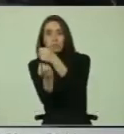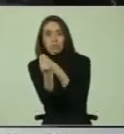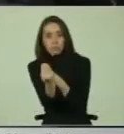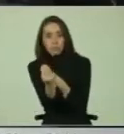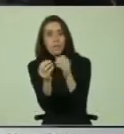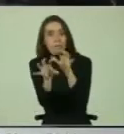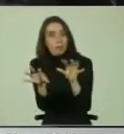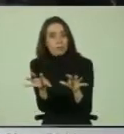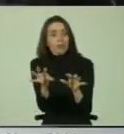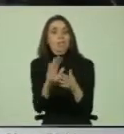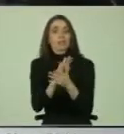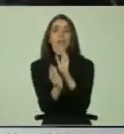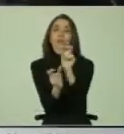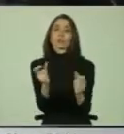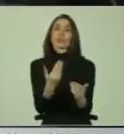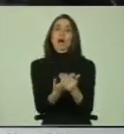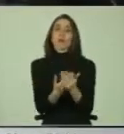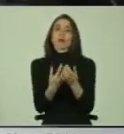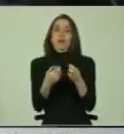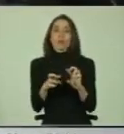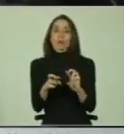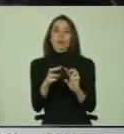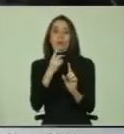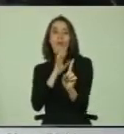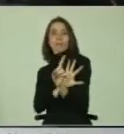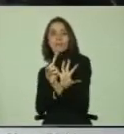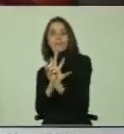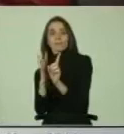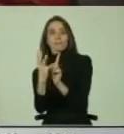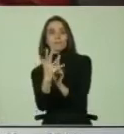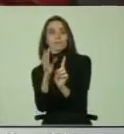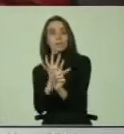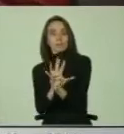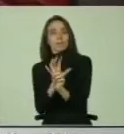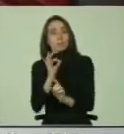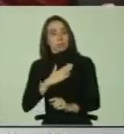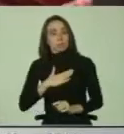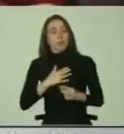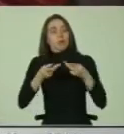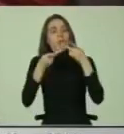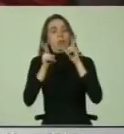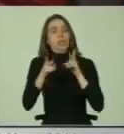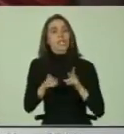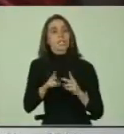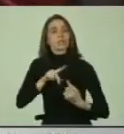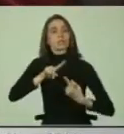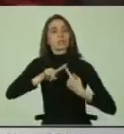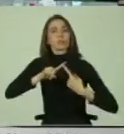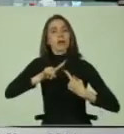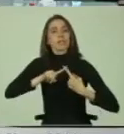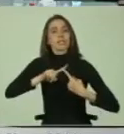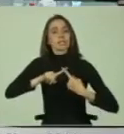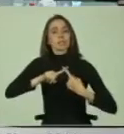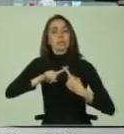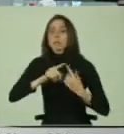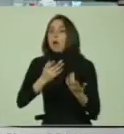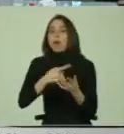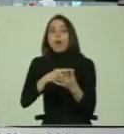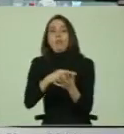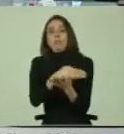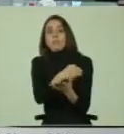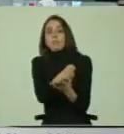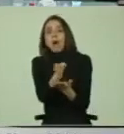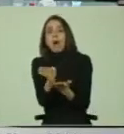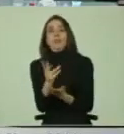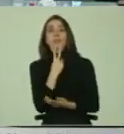personas puedan aprovechar las oportunidades del entorno, ejercer sus derechos y participar de las distintas esferas de la vida social.